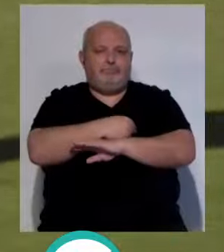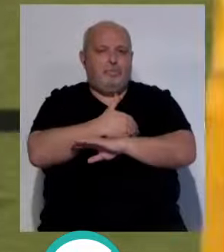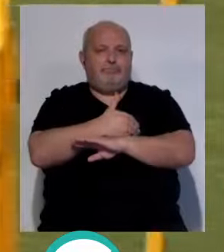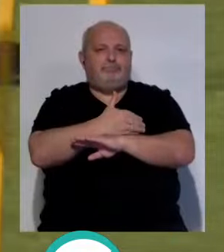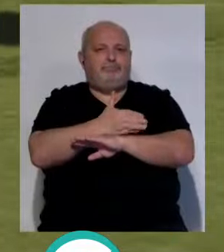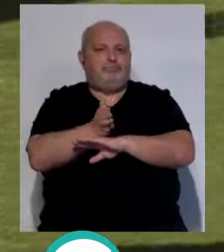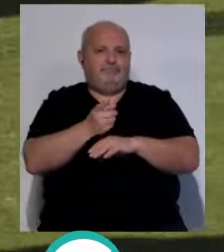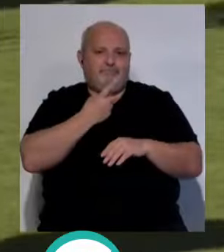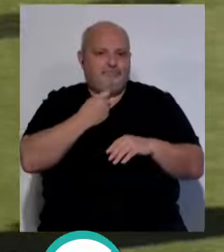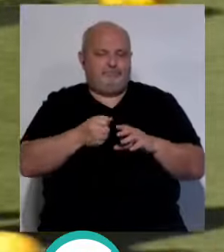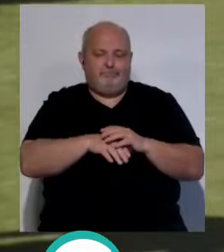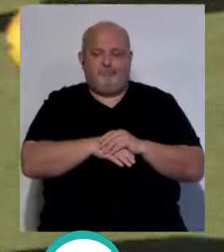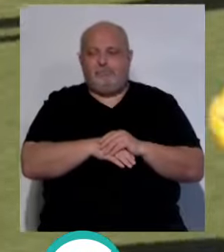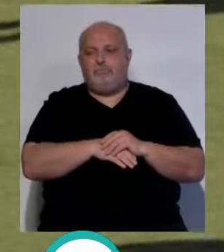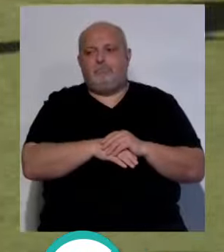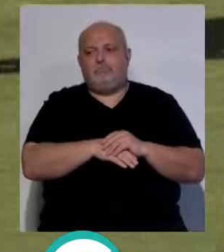te cuesta más.